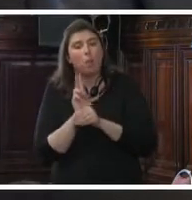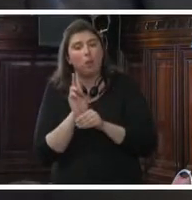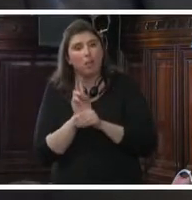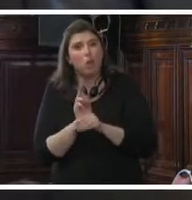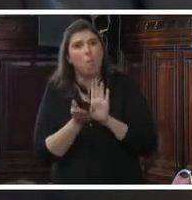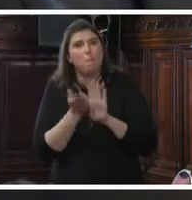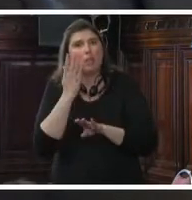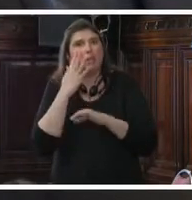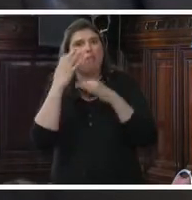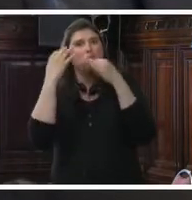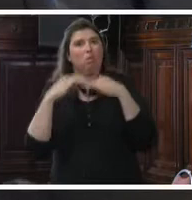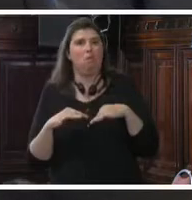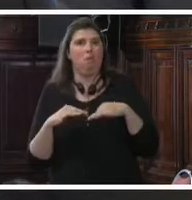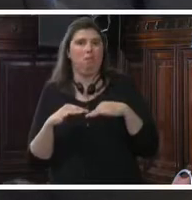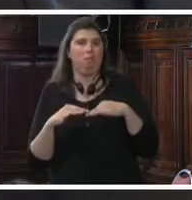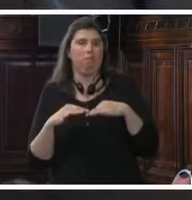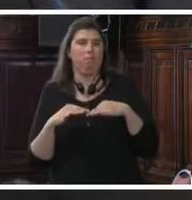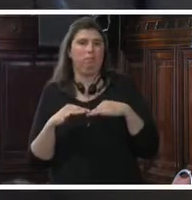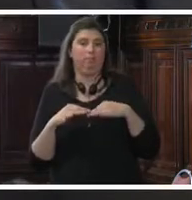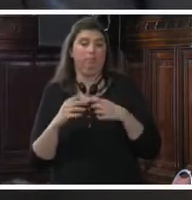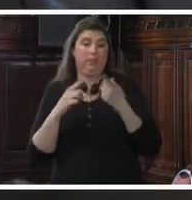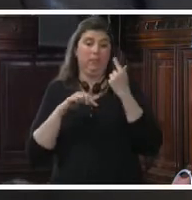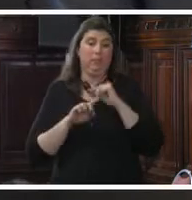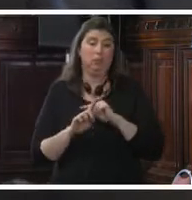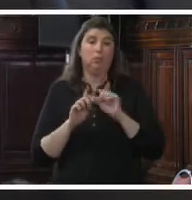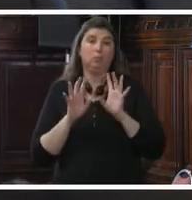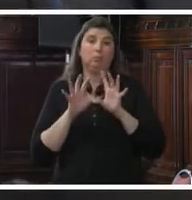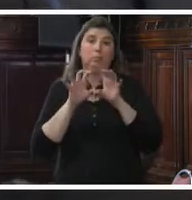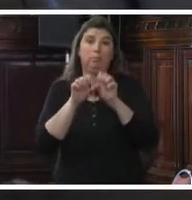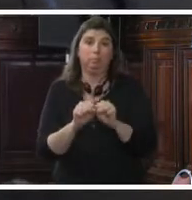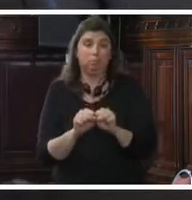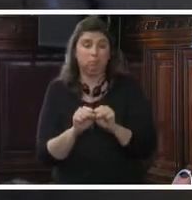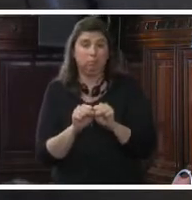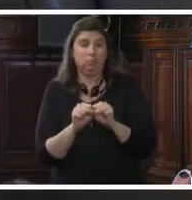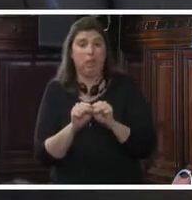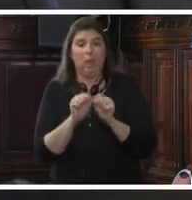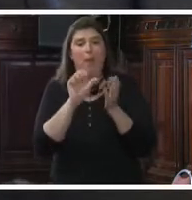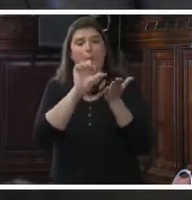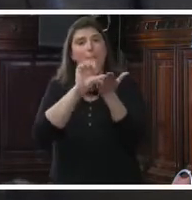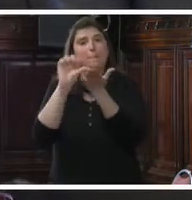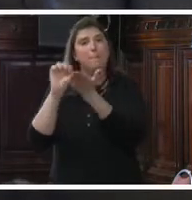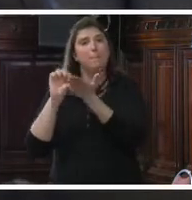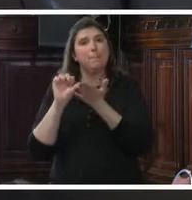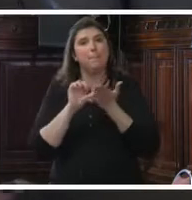efectividad. Entonces, alcanzar que los países